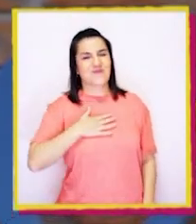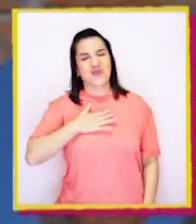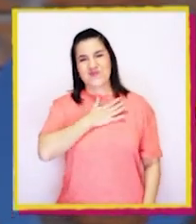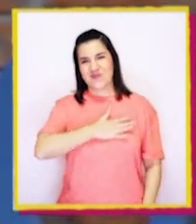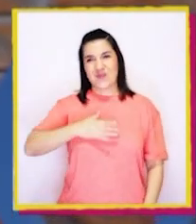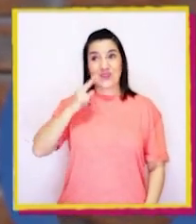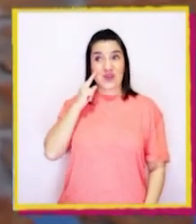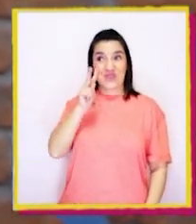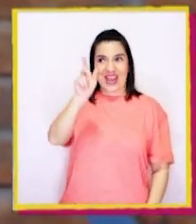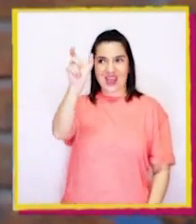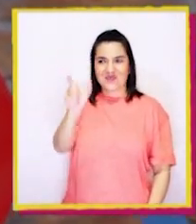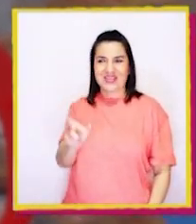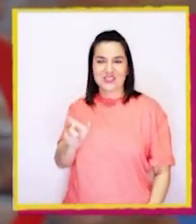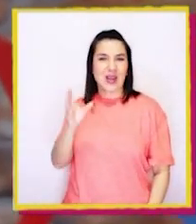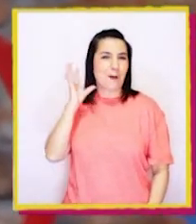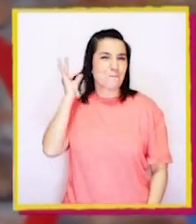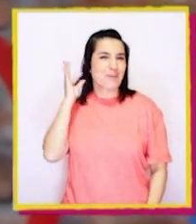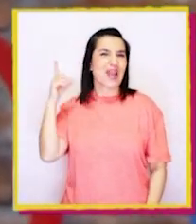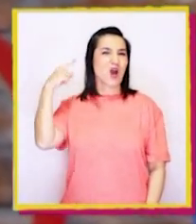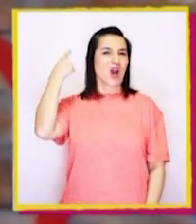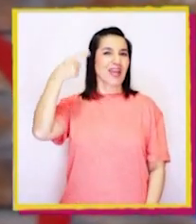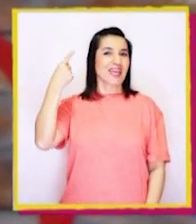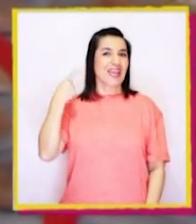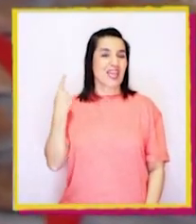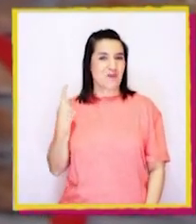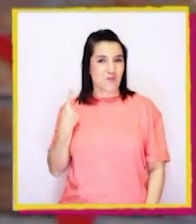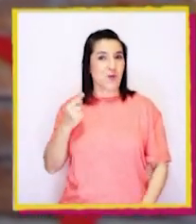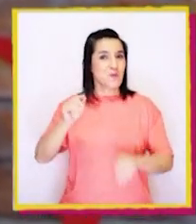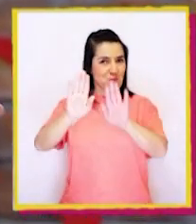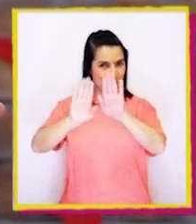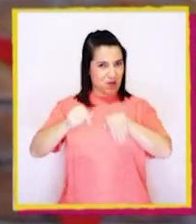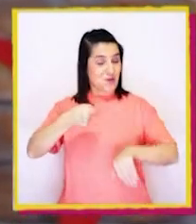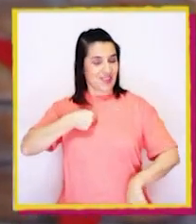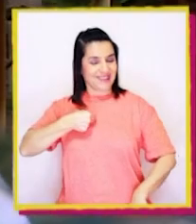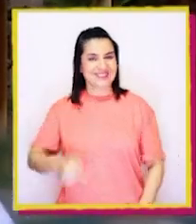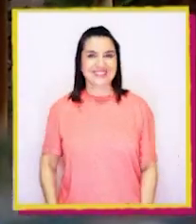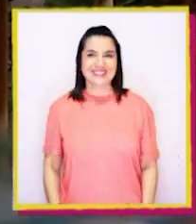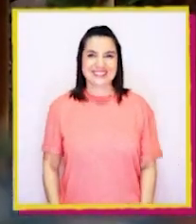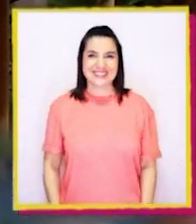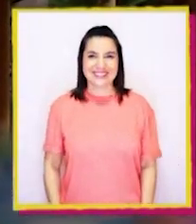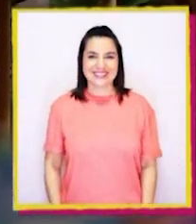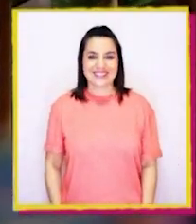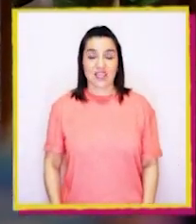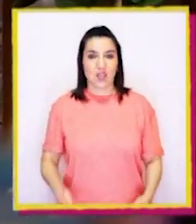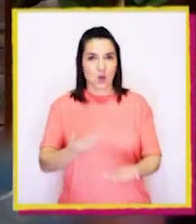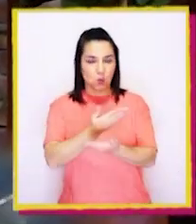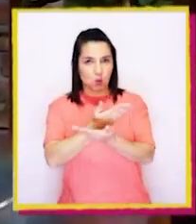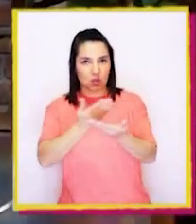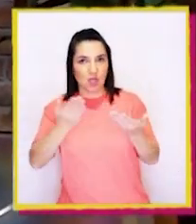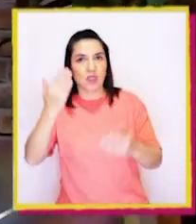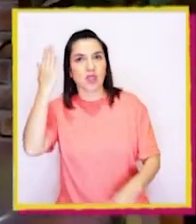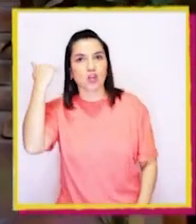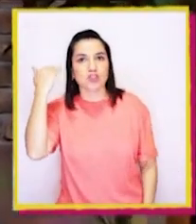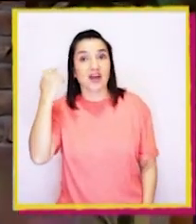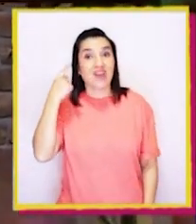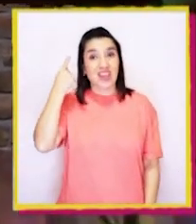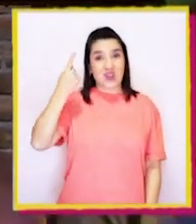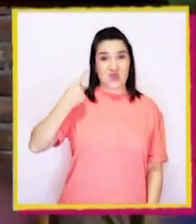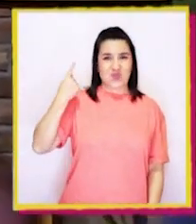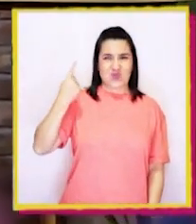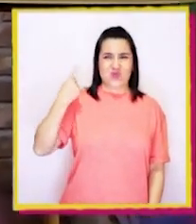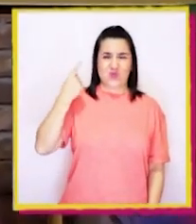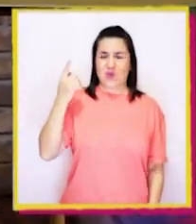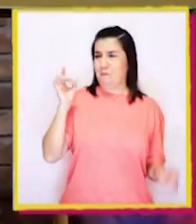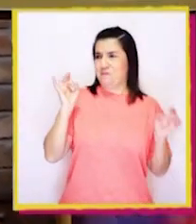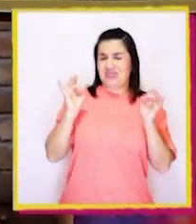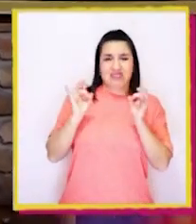me encanta observar a la gente que tiene el pelo crespo con rulos, como yo. Ustedes no saben esto, pero los